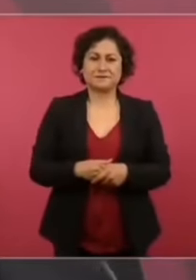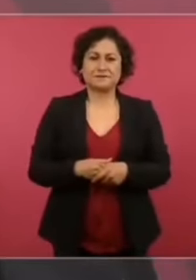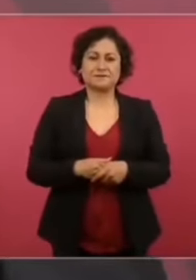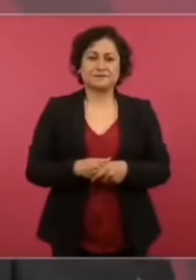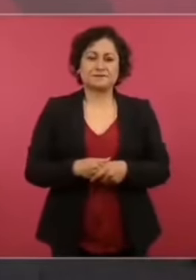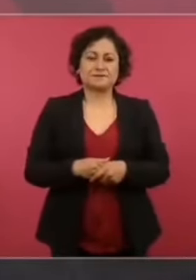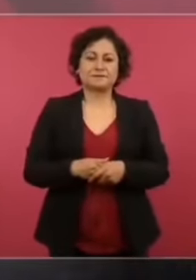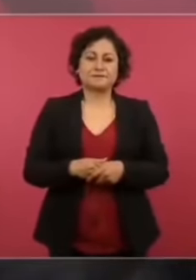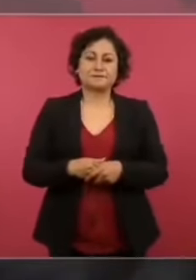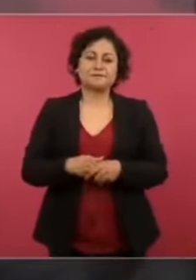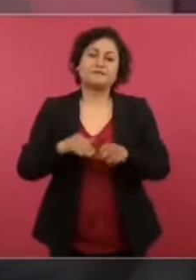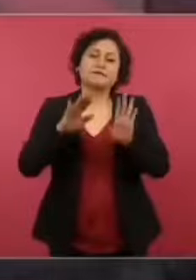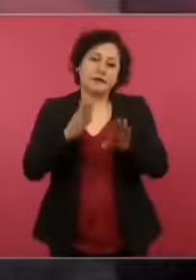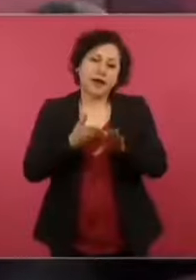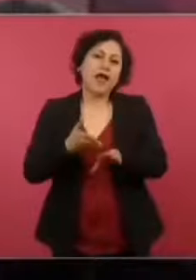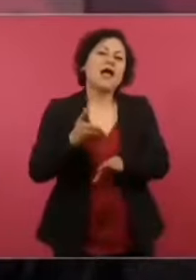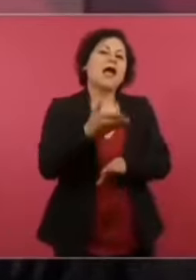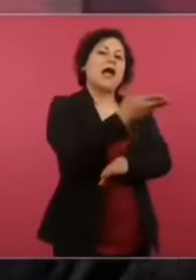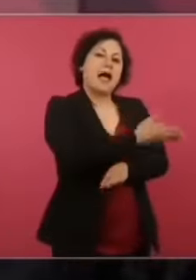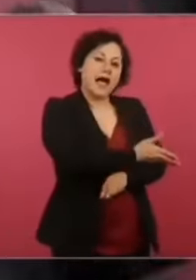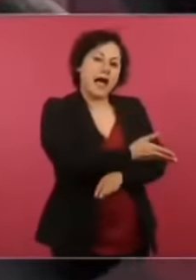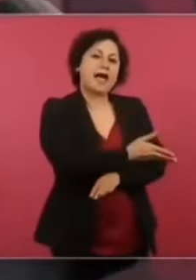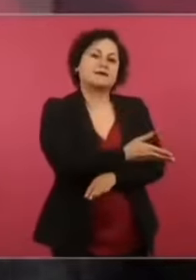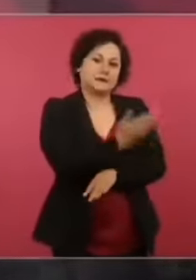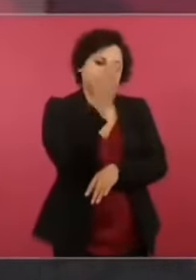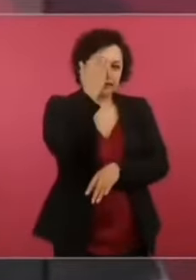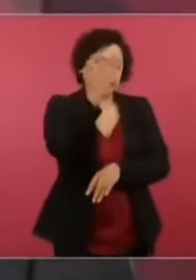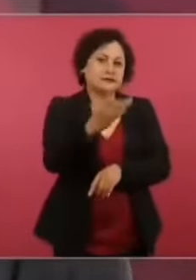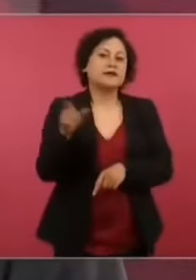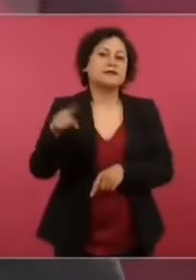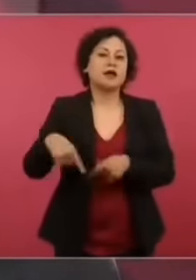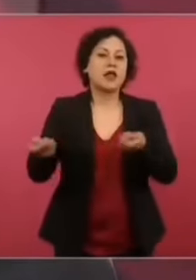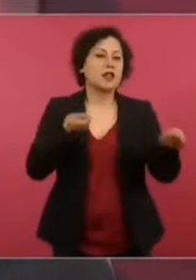Antes, como tenían el control de los medios y de todo,